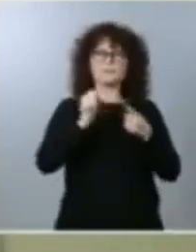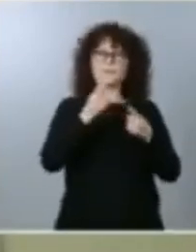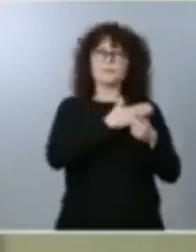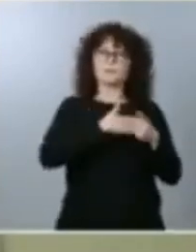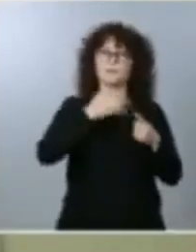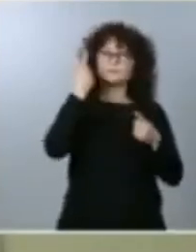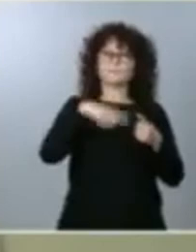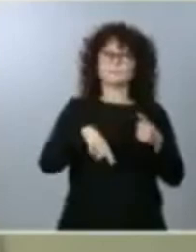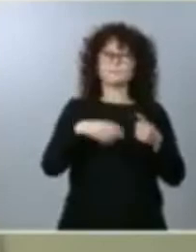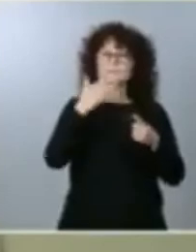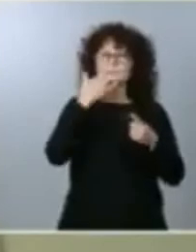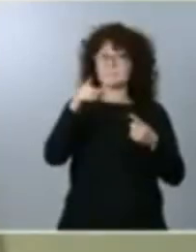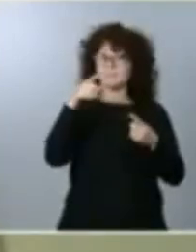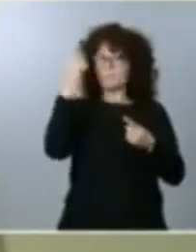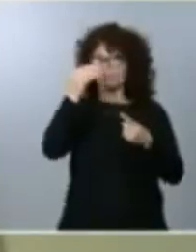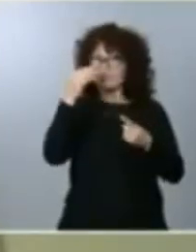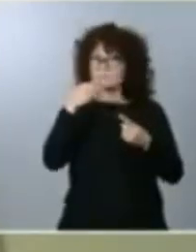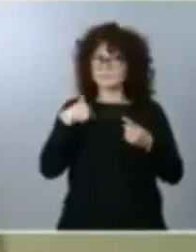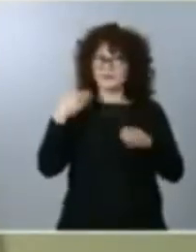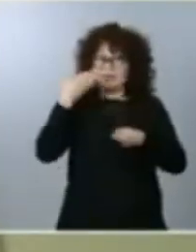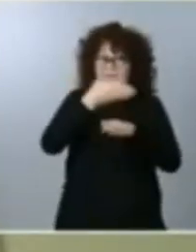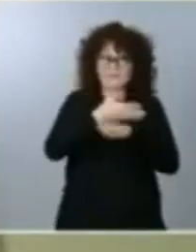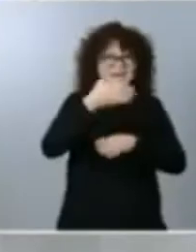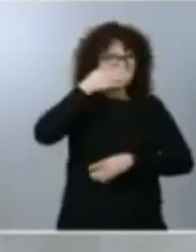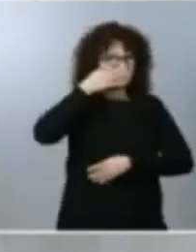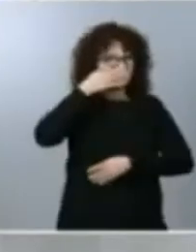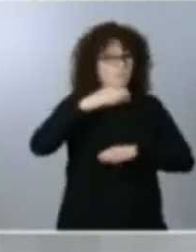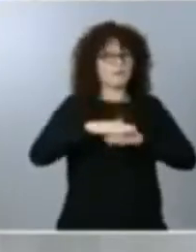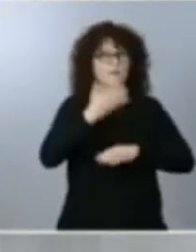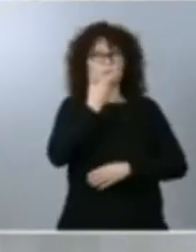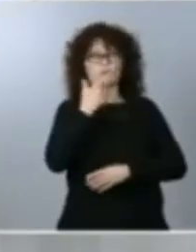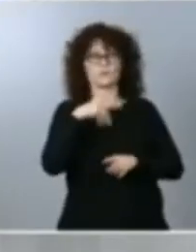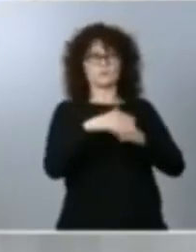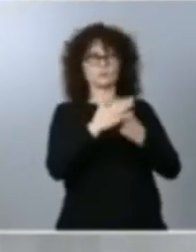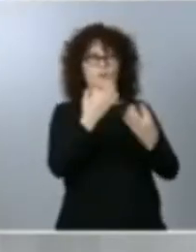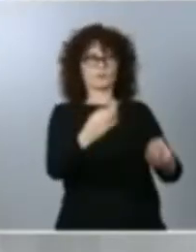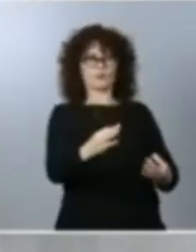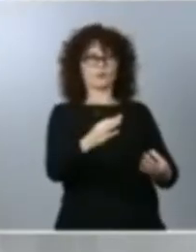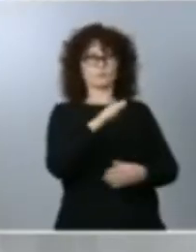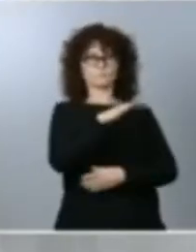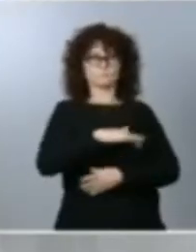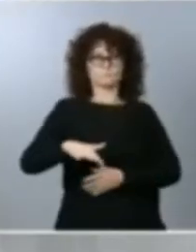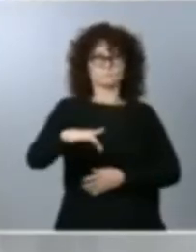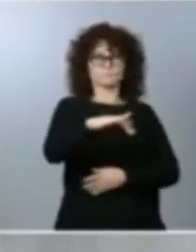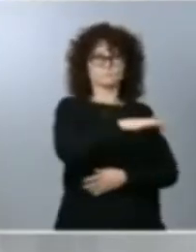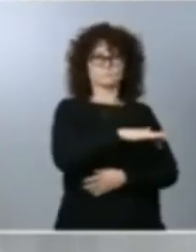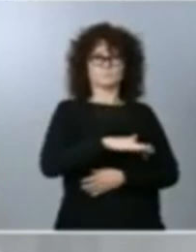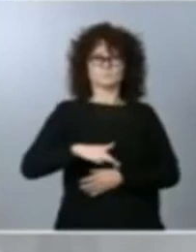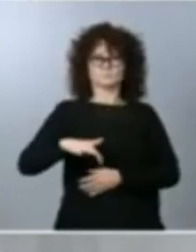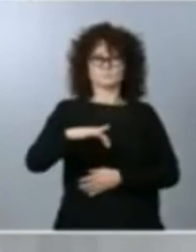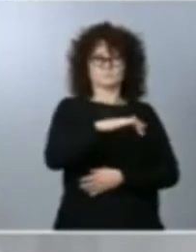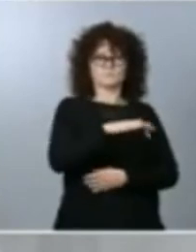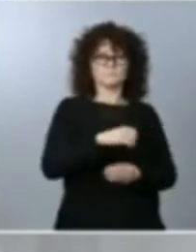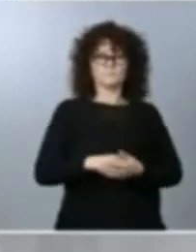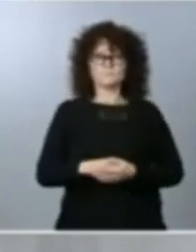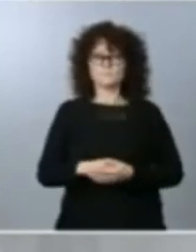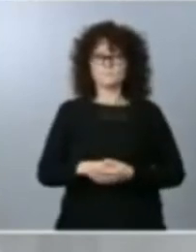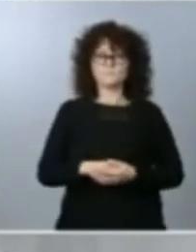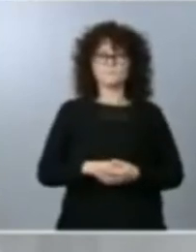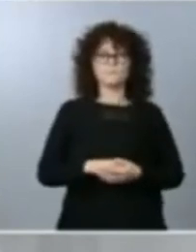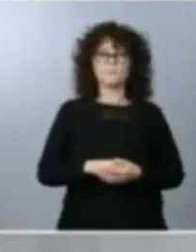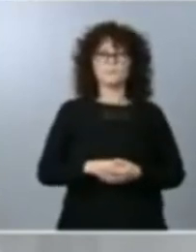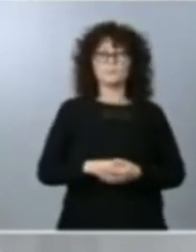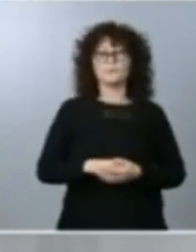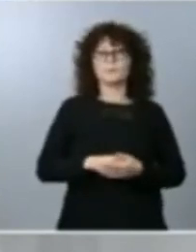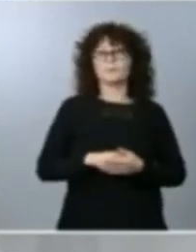Canarias para ver in situ la situación allí sobre el terreno la situación que le parece que Pablo Casado